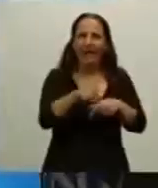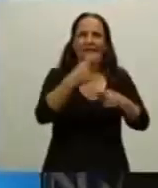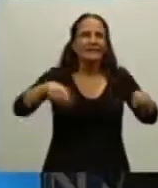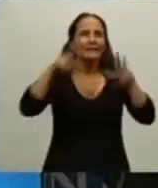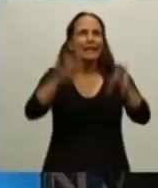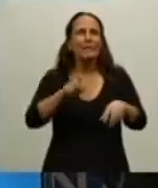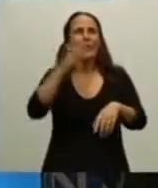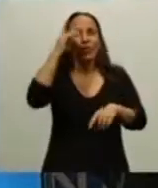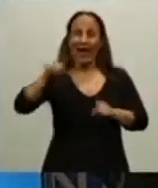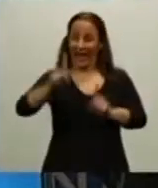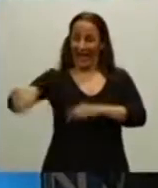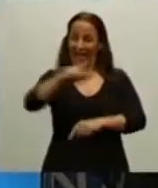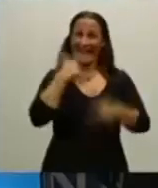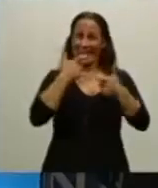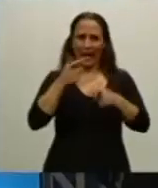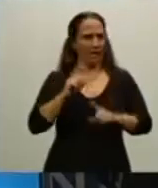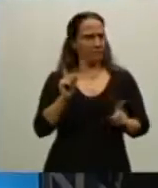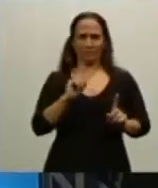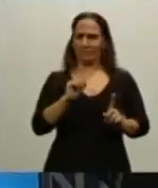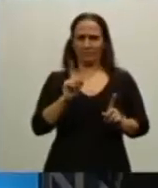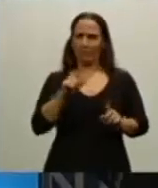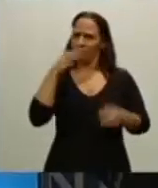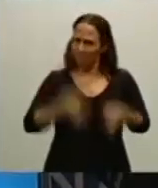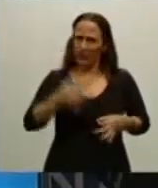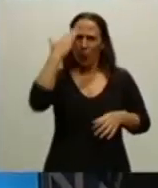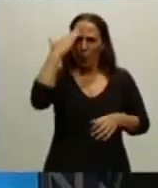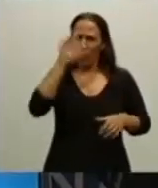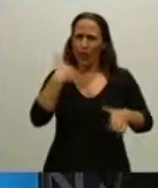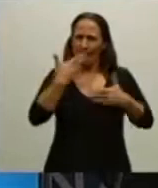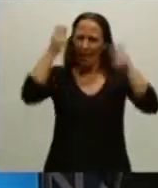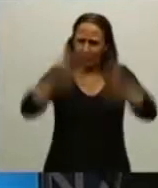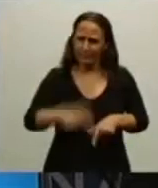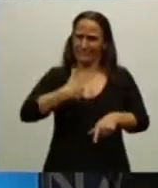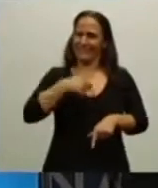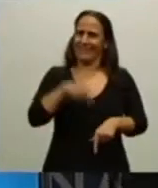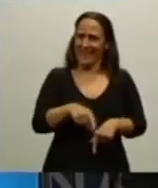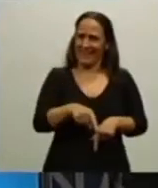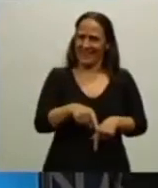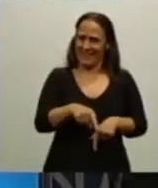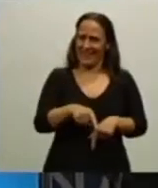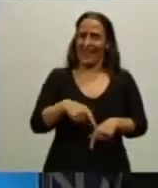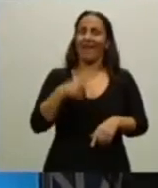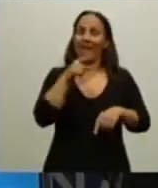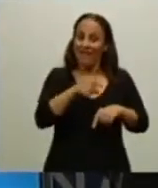porque eso es cultura. Y esa construcción que zamba, que les va a enseñar a nuestros chicos